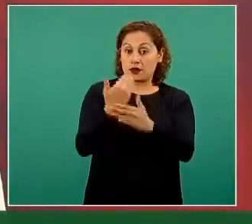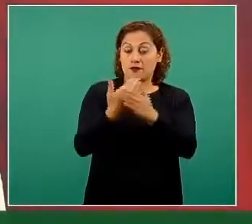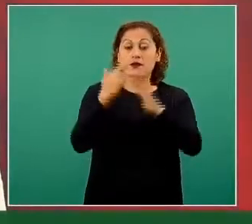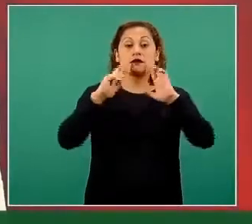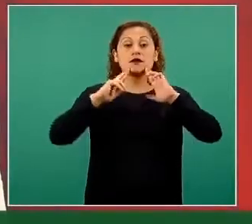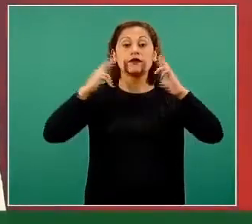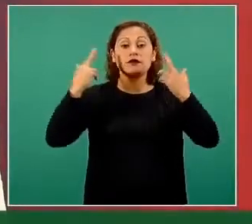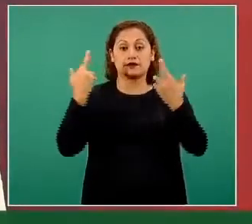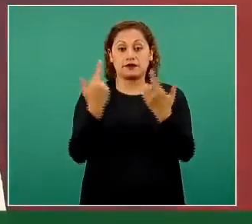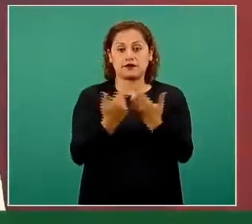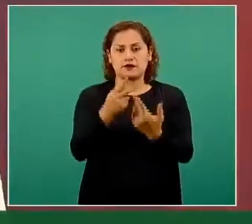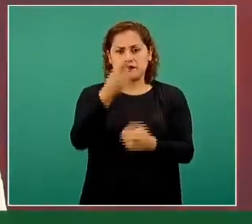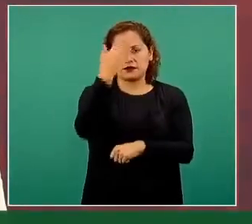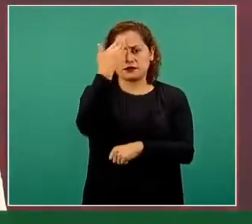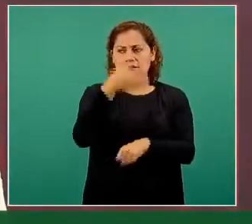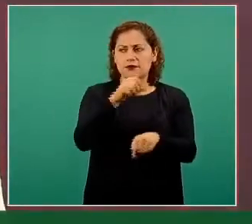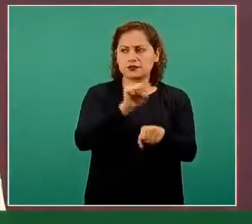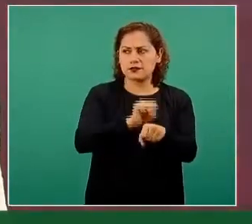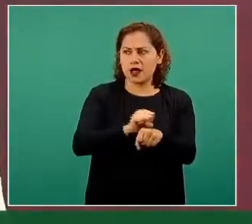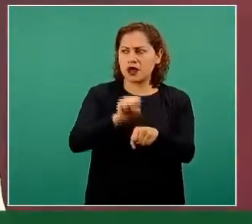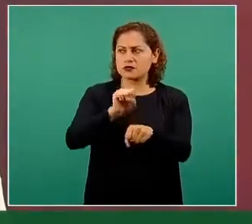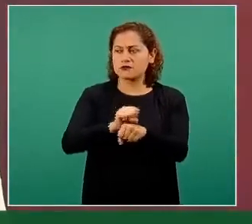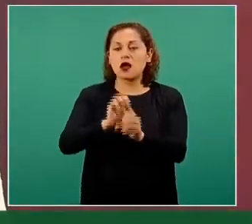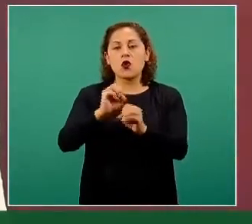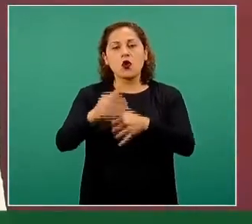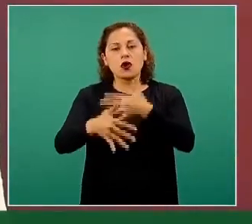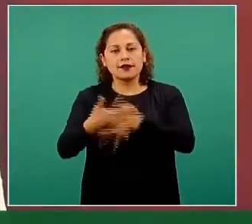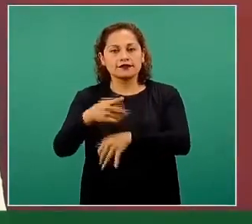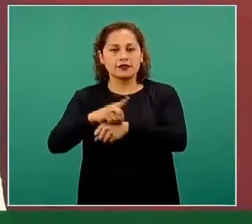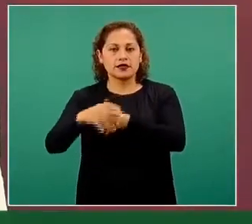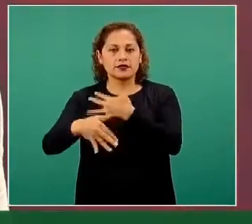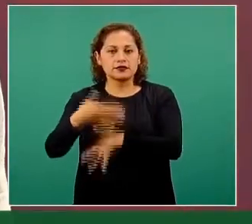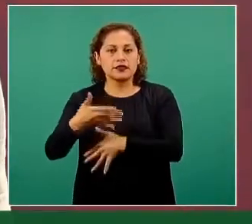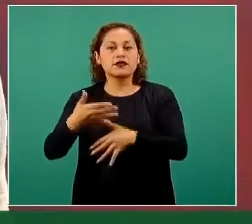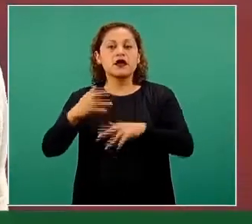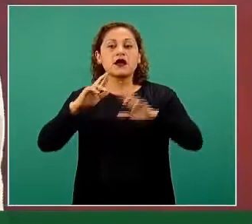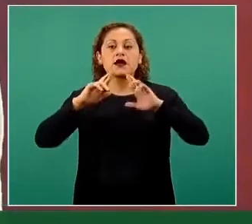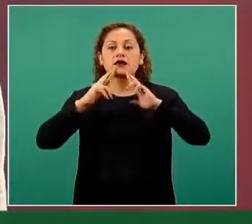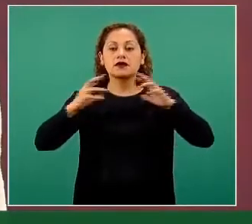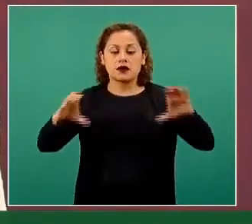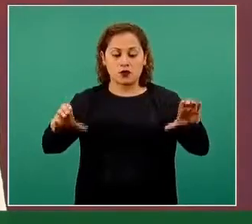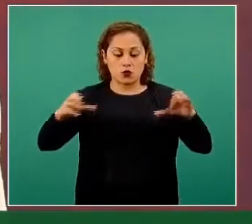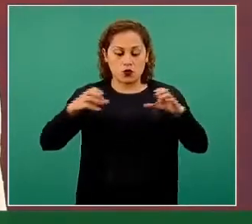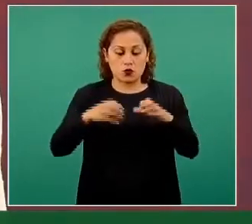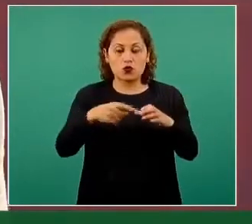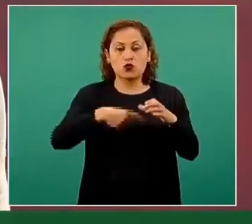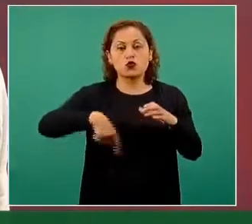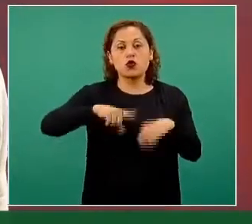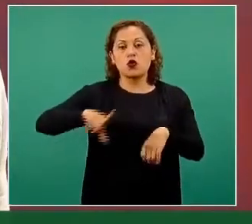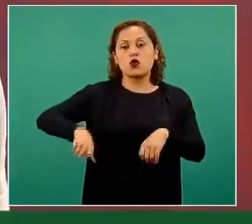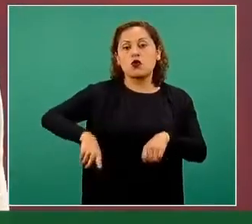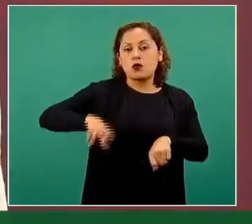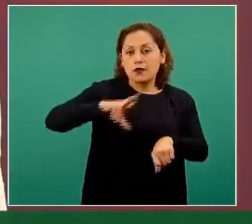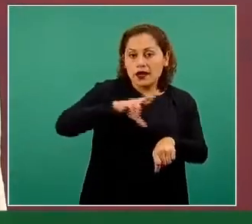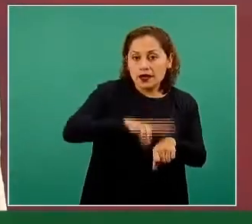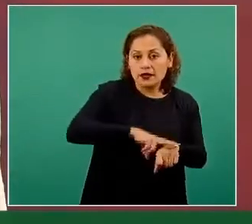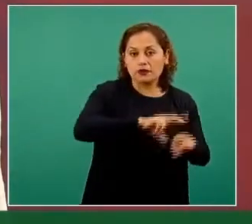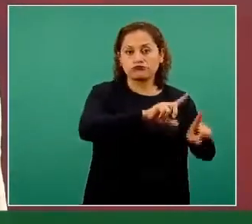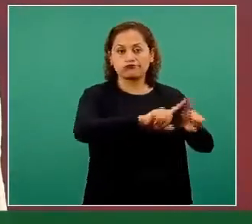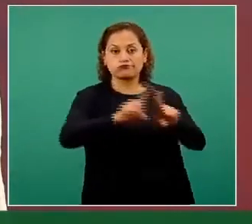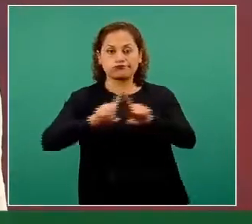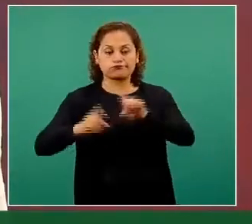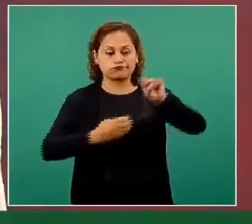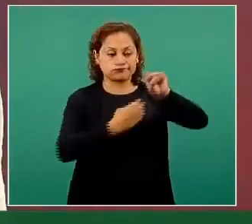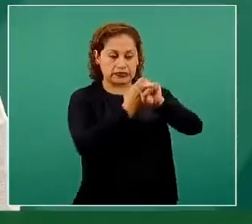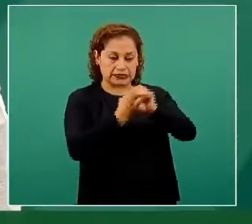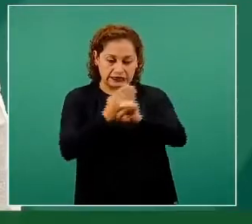casi semanal o quincenal con las gobernadoras, la de Sonora, la jefa de gobierno de la Ciudad de México y los 30